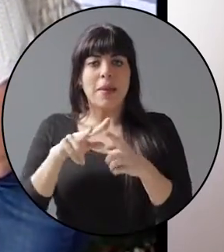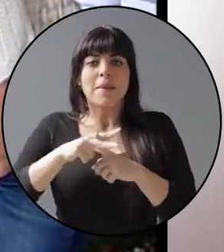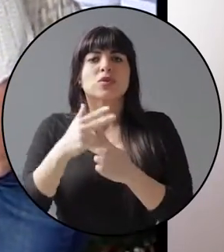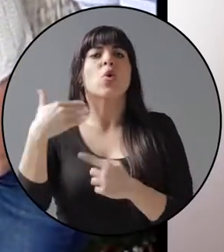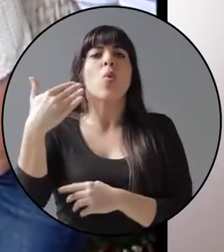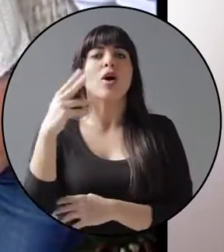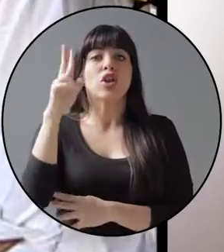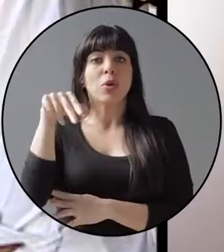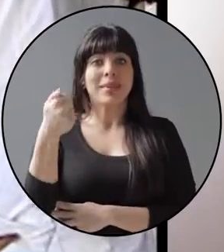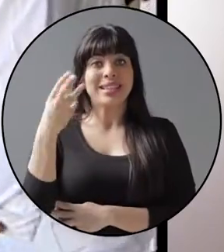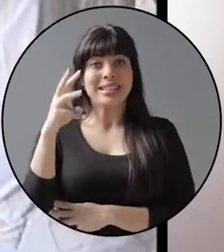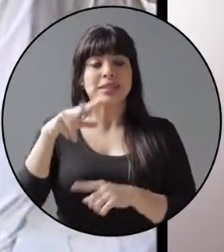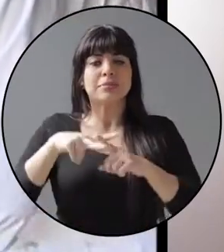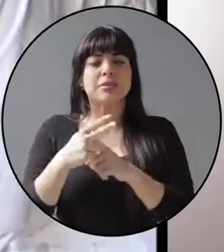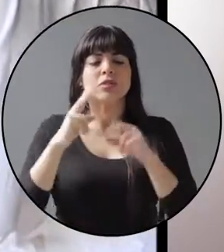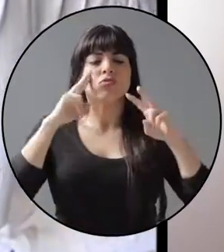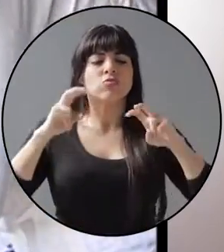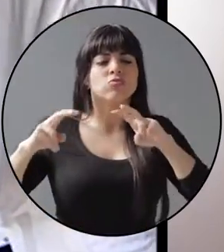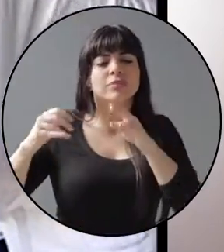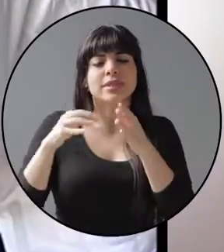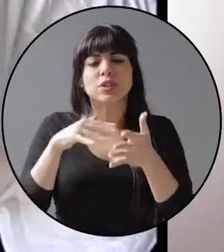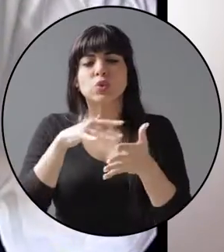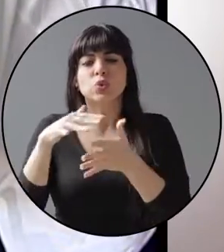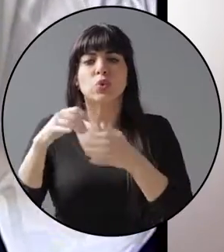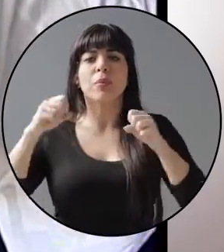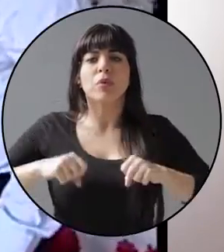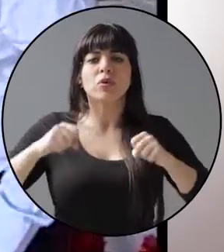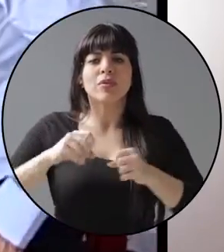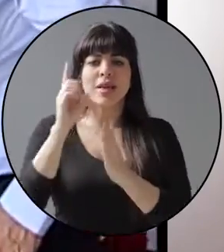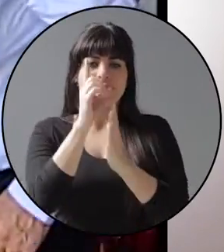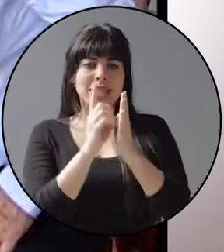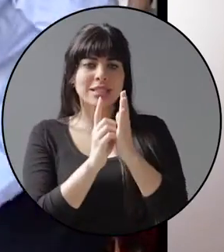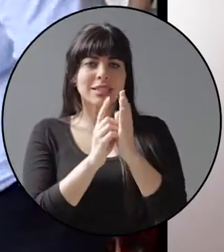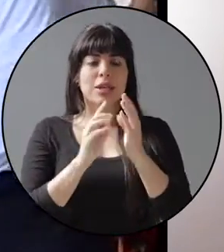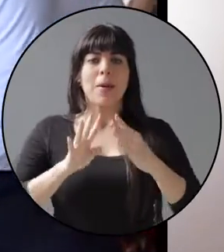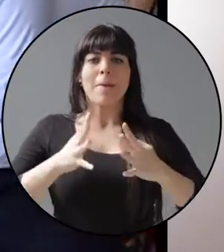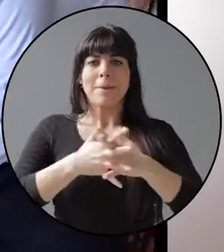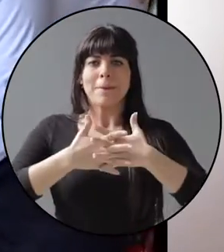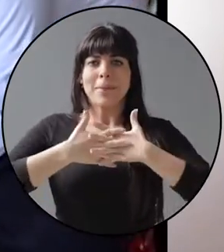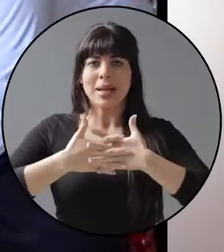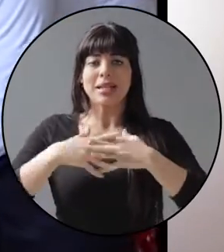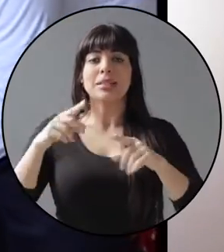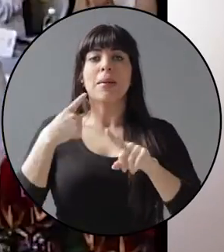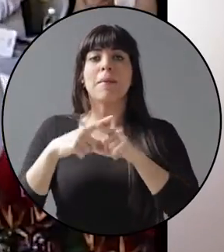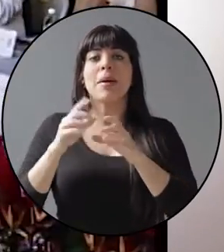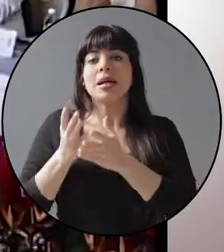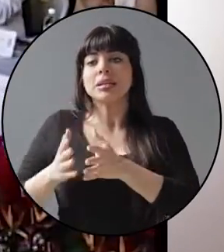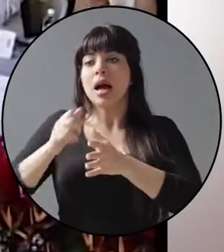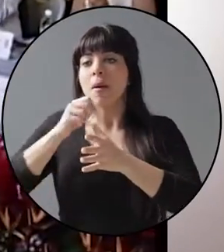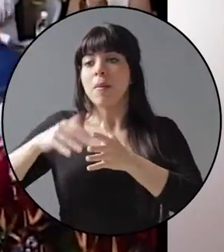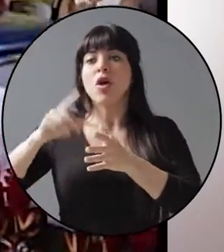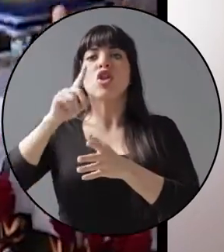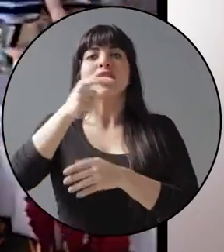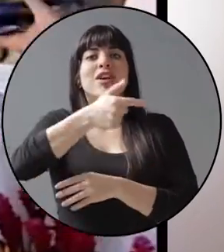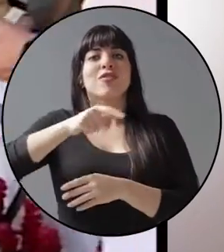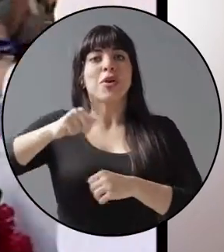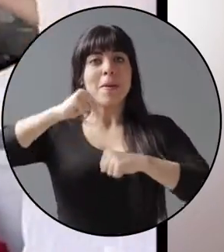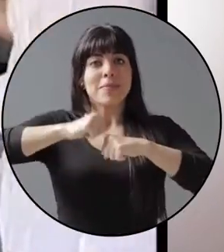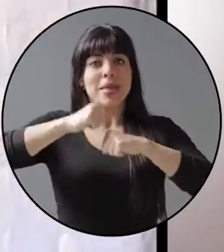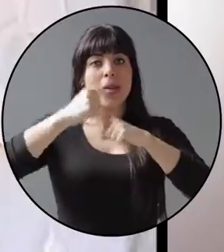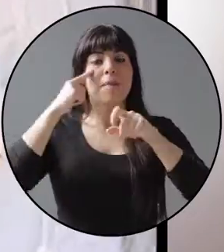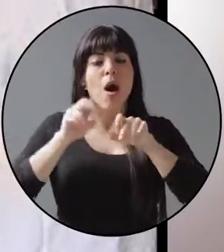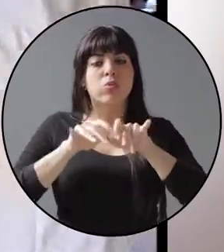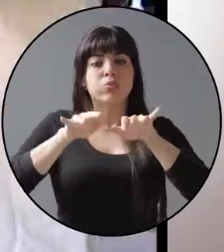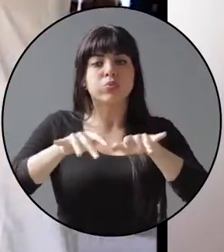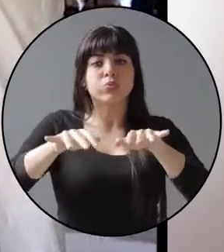2016 los estudios de factibilidad y diseño de la presa y embalse en el río Piedras, para abastecer de